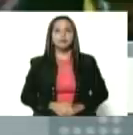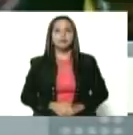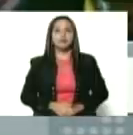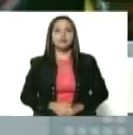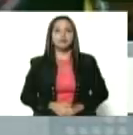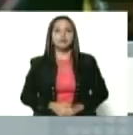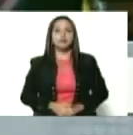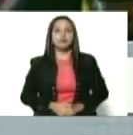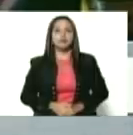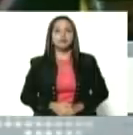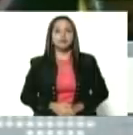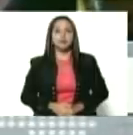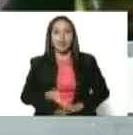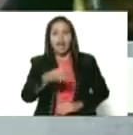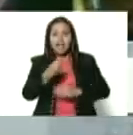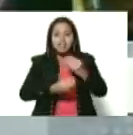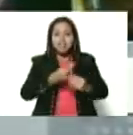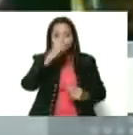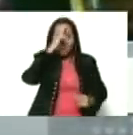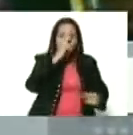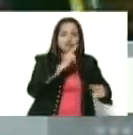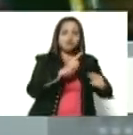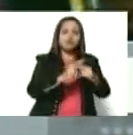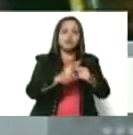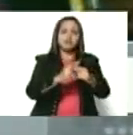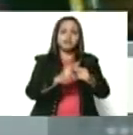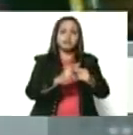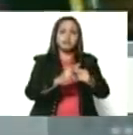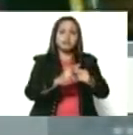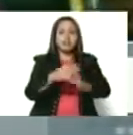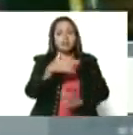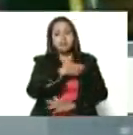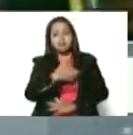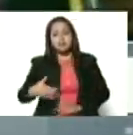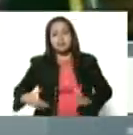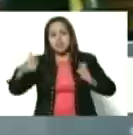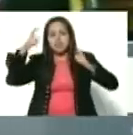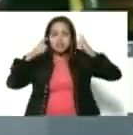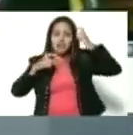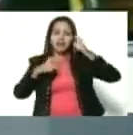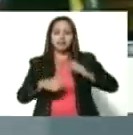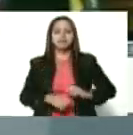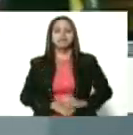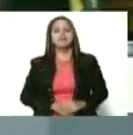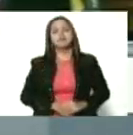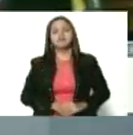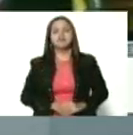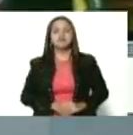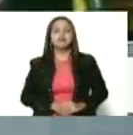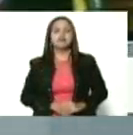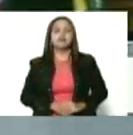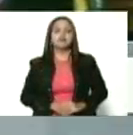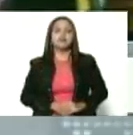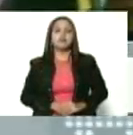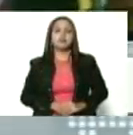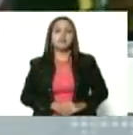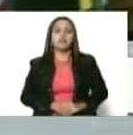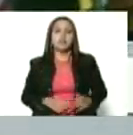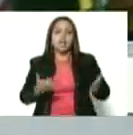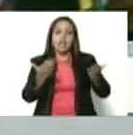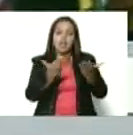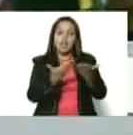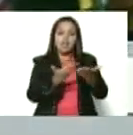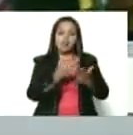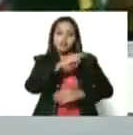Estábamos velando a nuestro comandante en Capilla Ardiente en la Academia Militar del